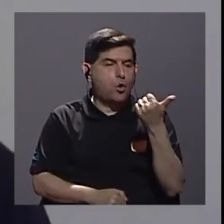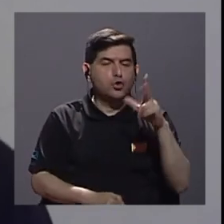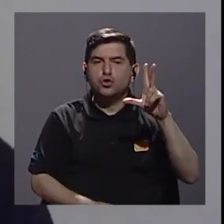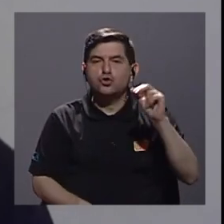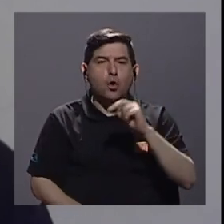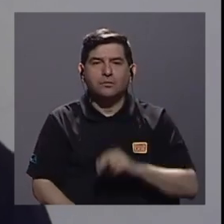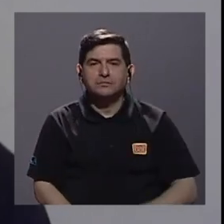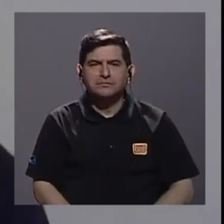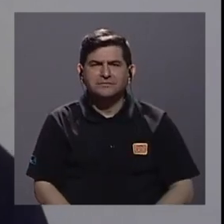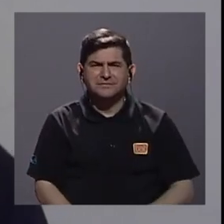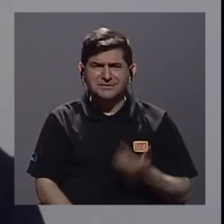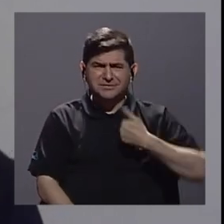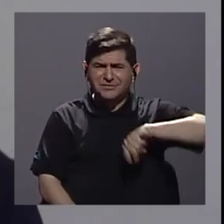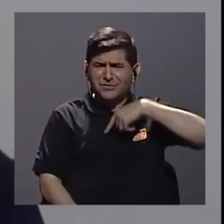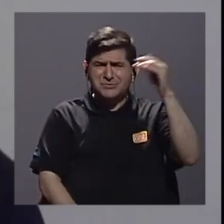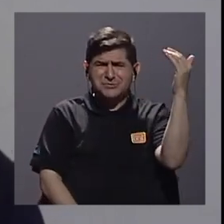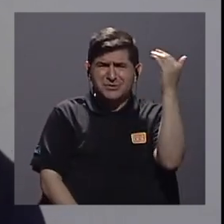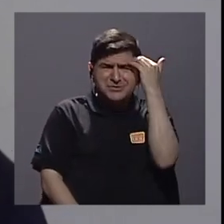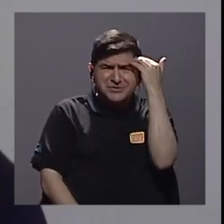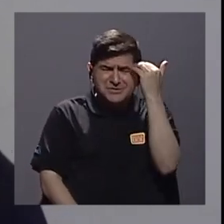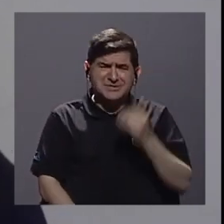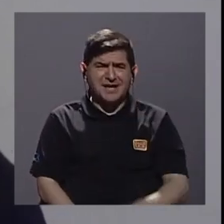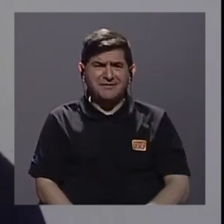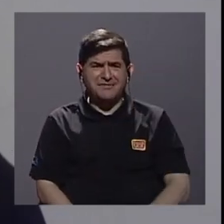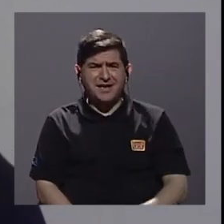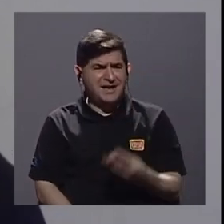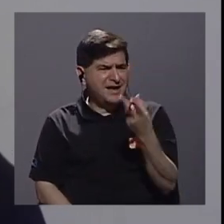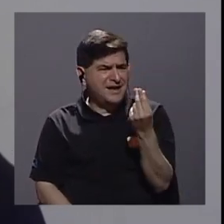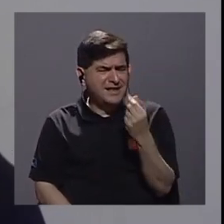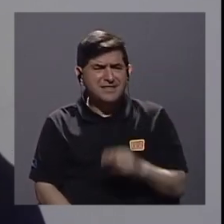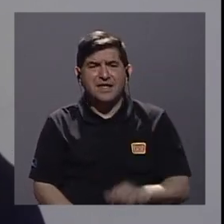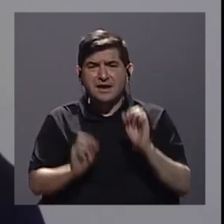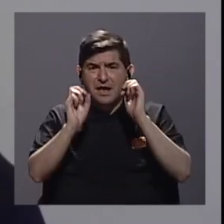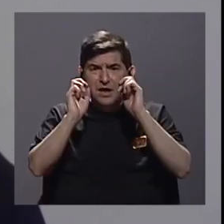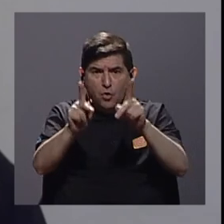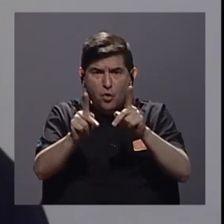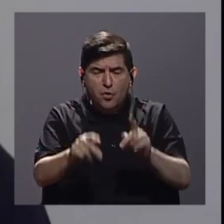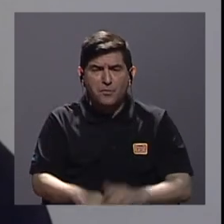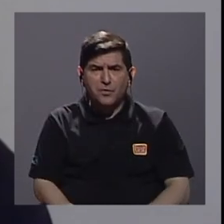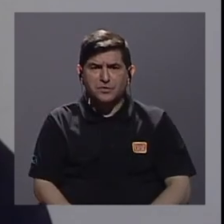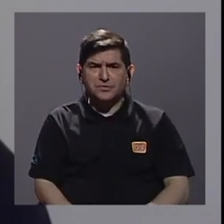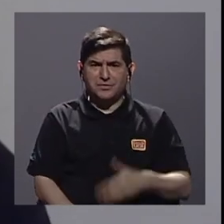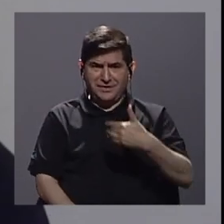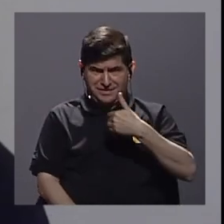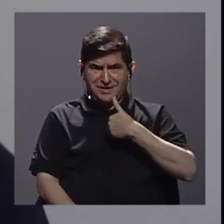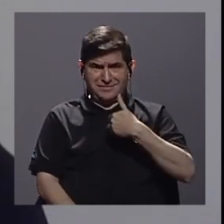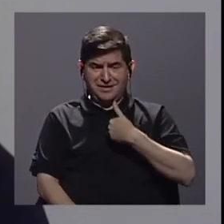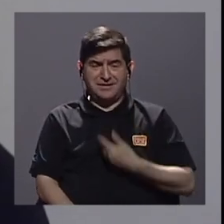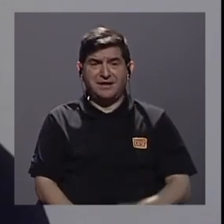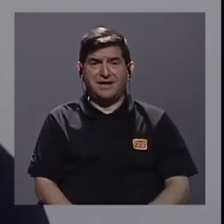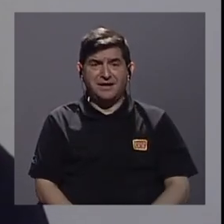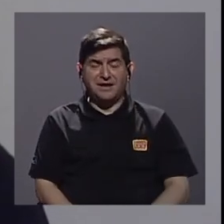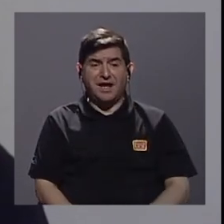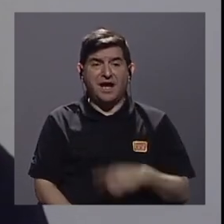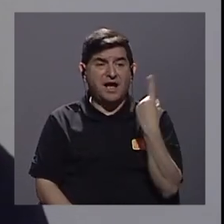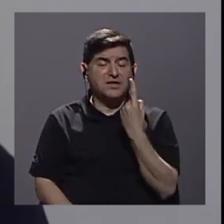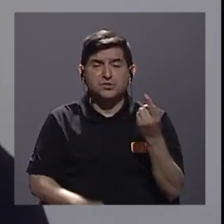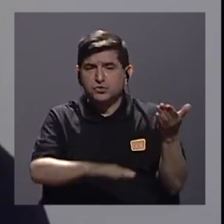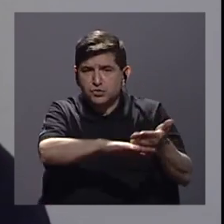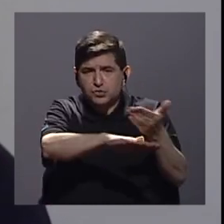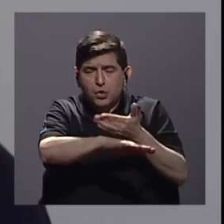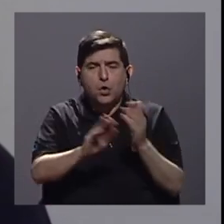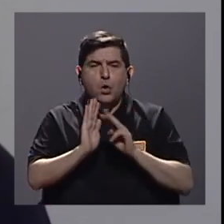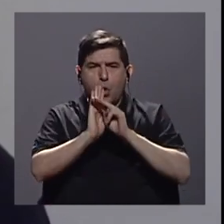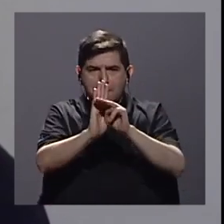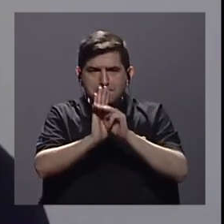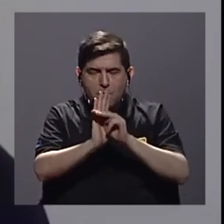sea ¿cómo conocemos nosotros cuál es la disponibilidad de recursos públicos si no es avanzando hacia un